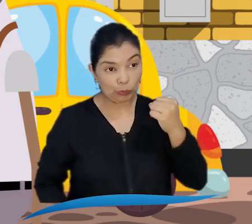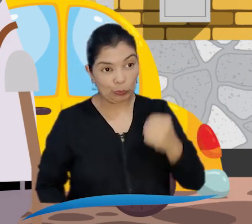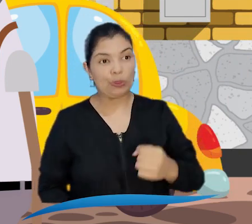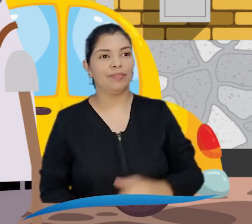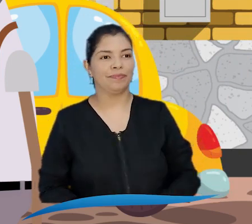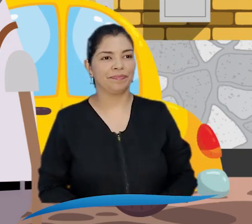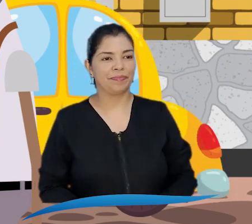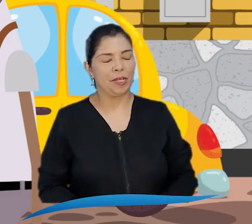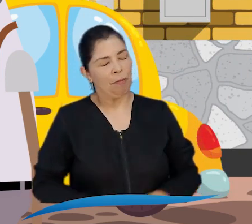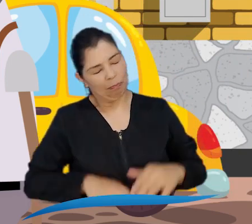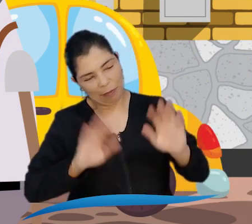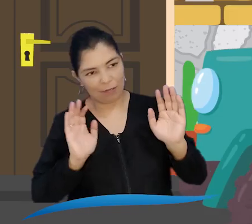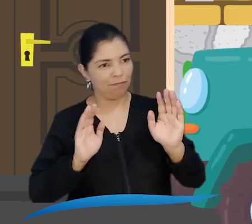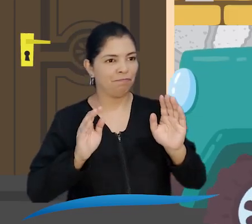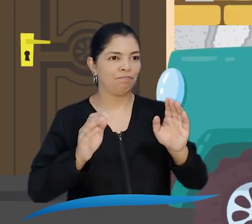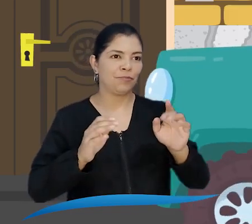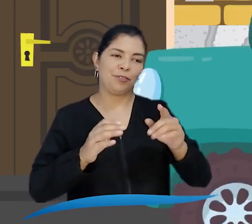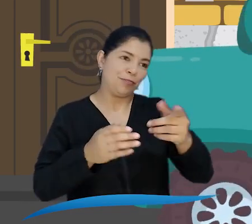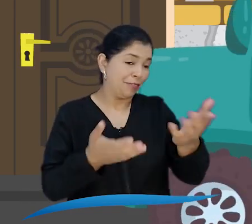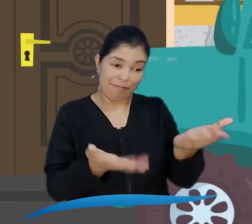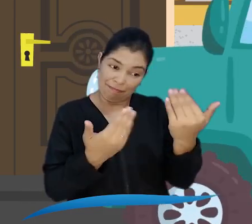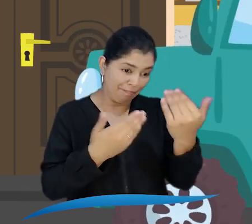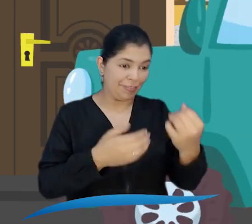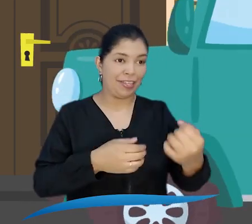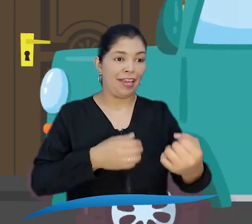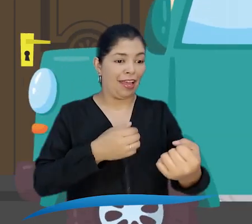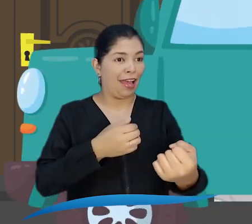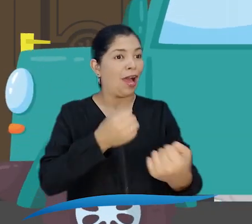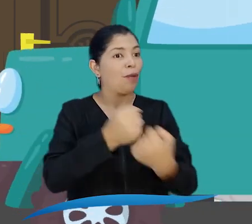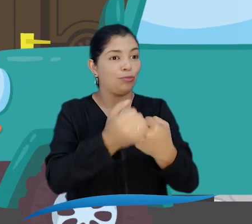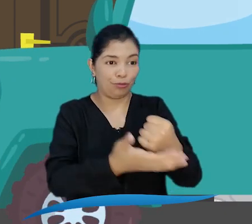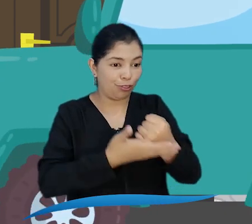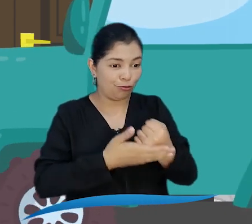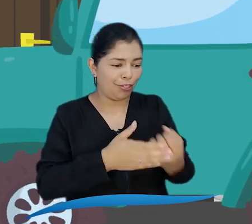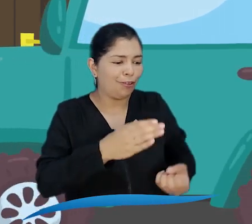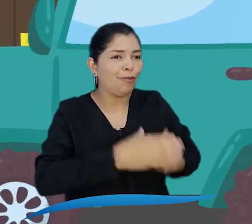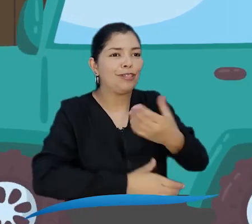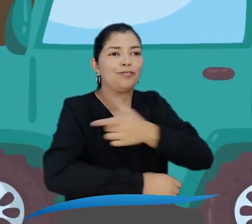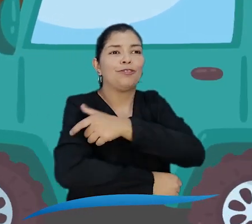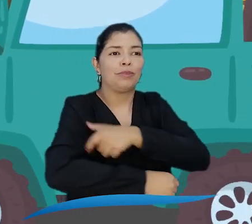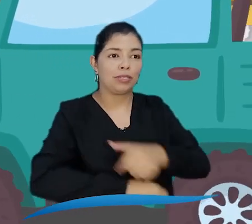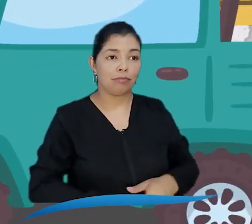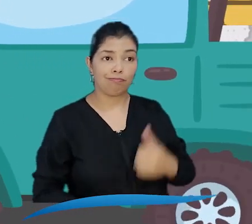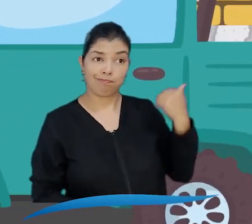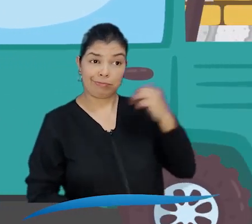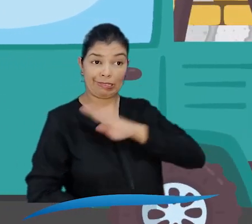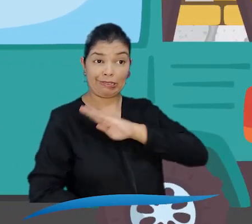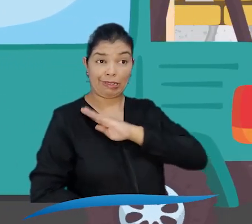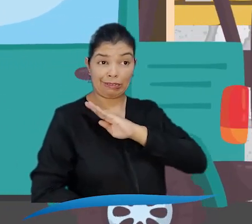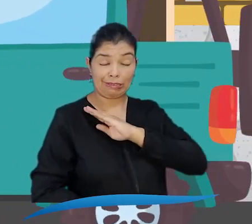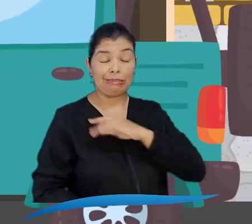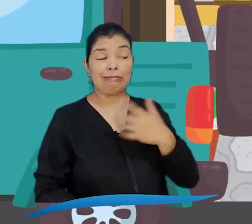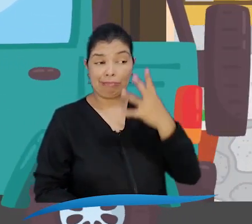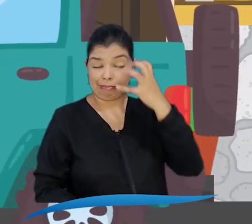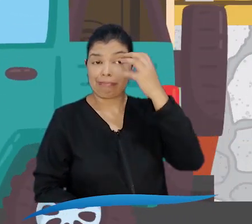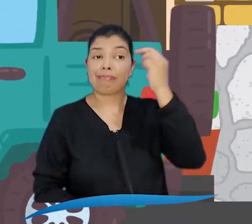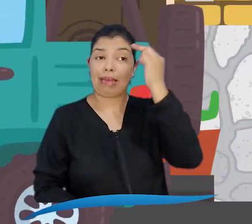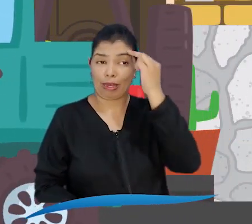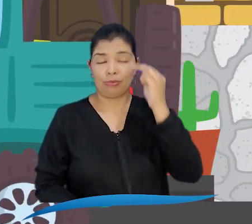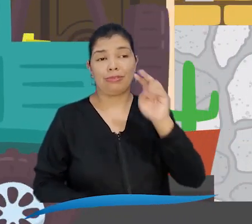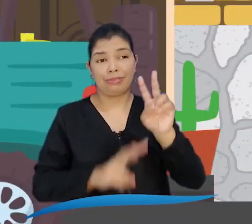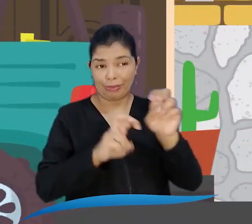este. Hasta yo estoy sofocado. Pero bueno, mejor, así nos ayudan rápido con eso de la conformación del comité.